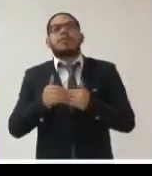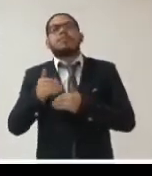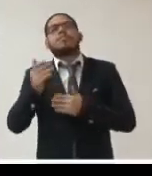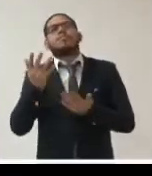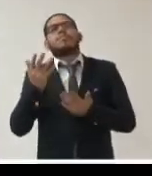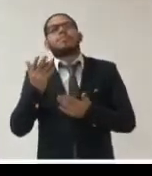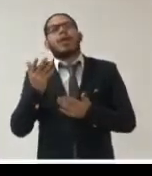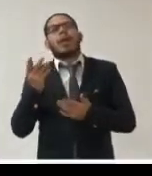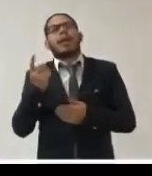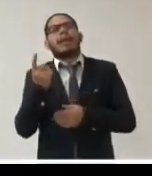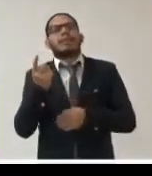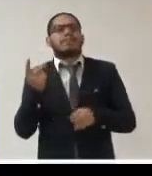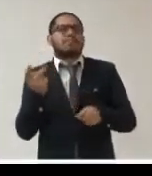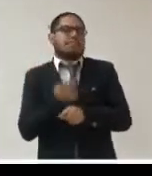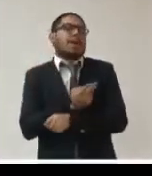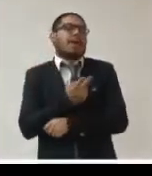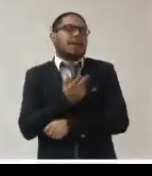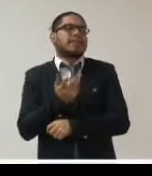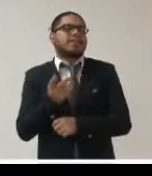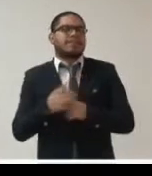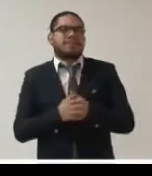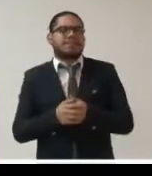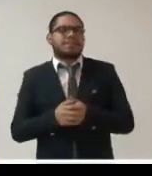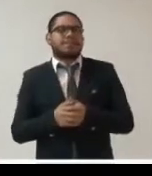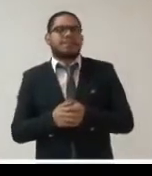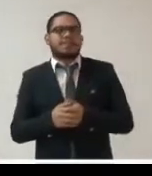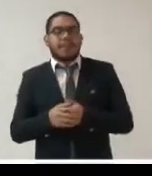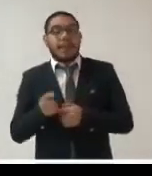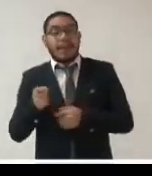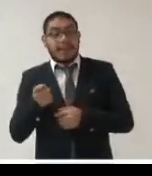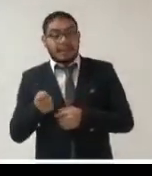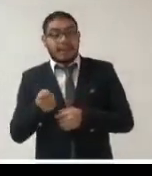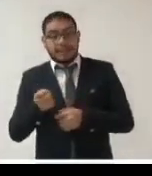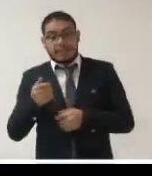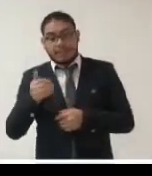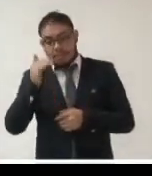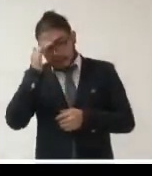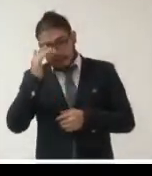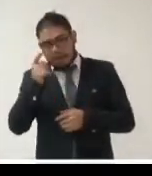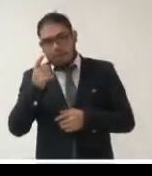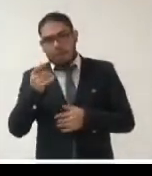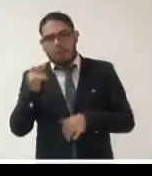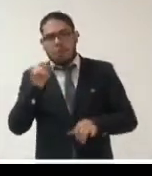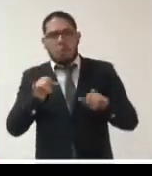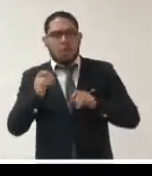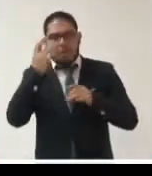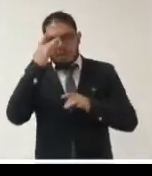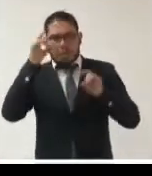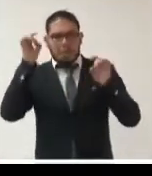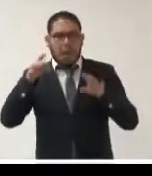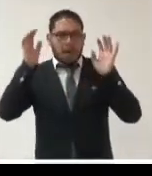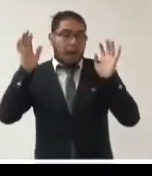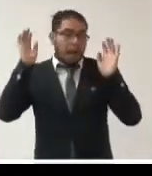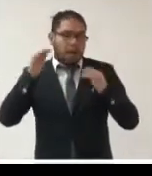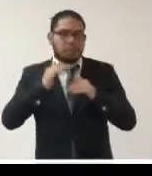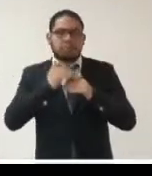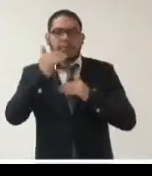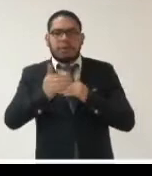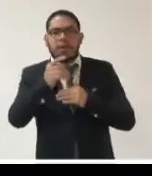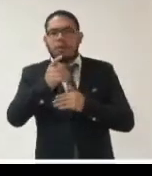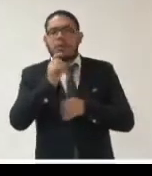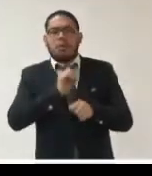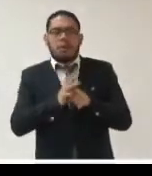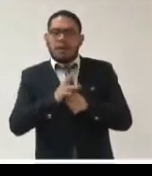no no conviene pensar en fórmulas mágicas de cara a estrategias post-COVID creo que lo